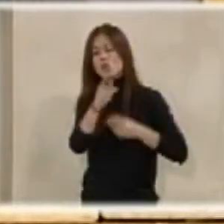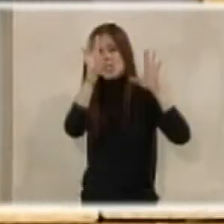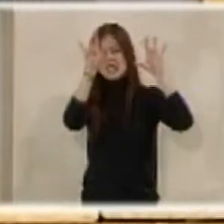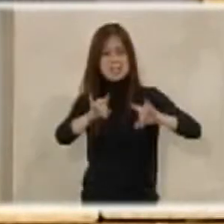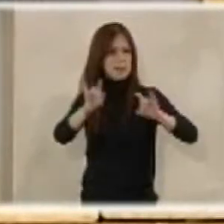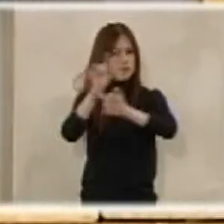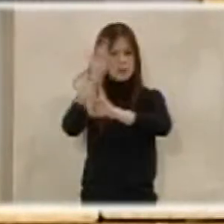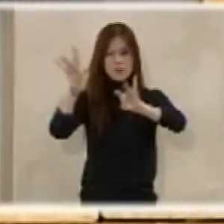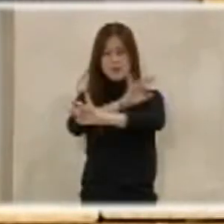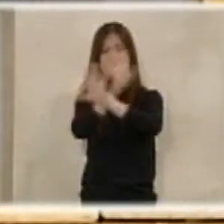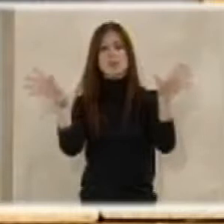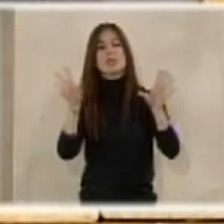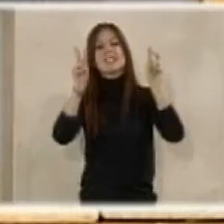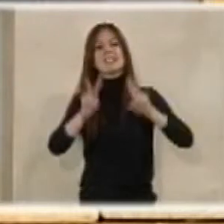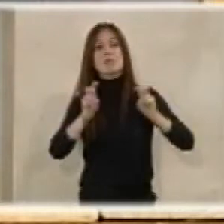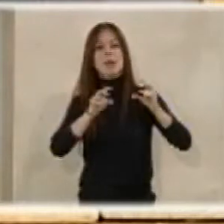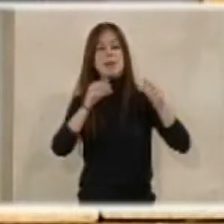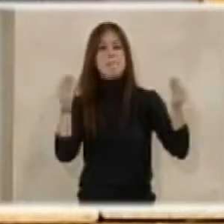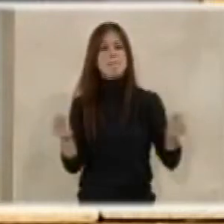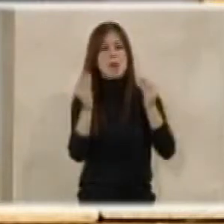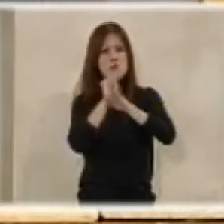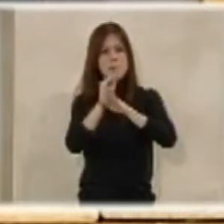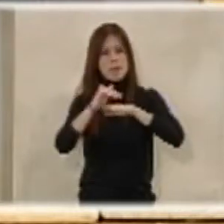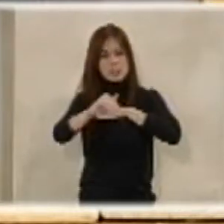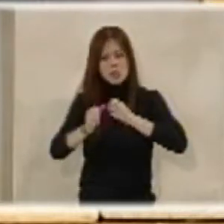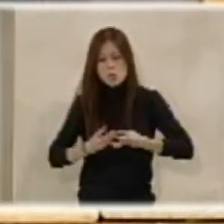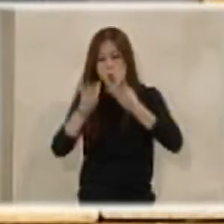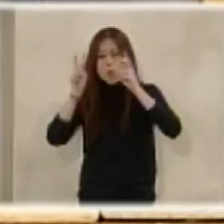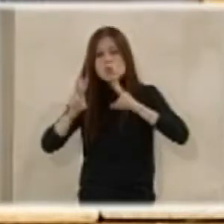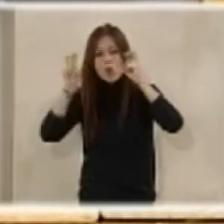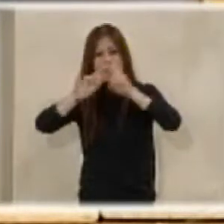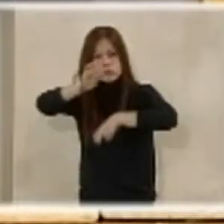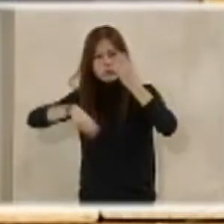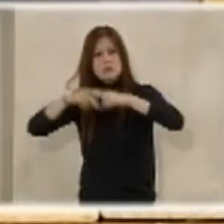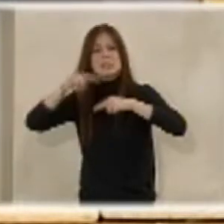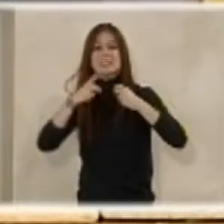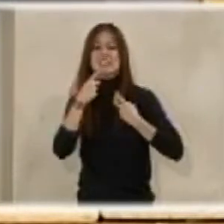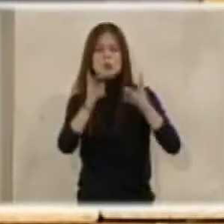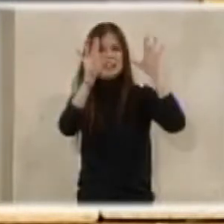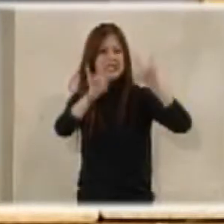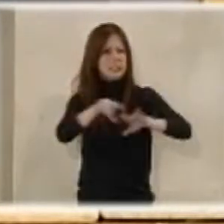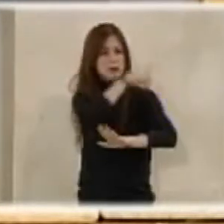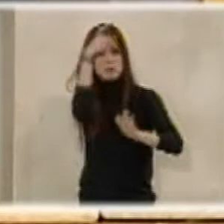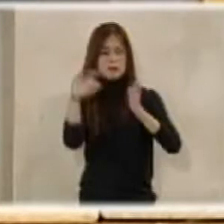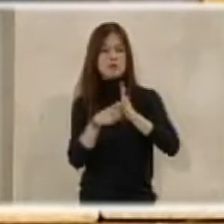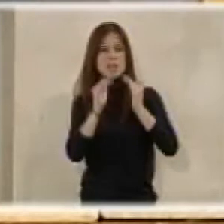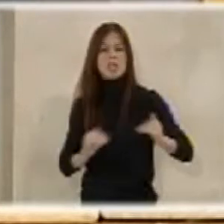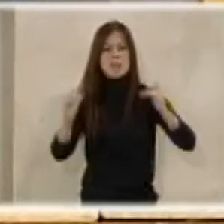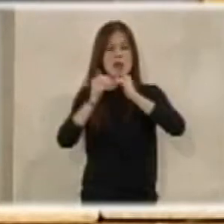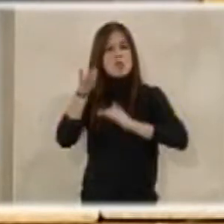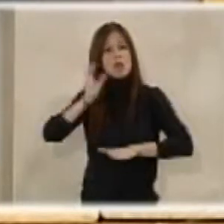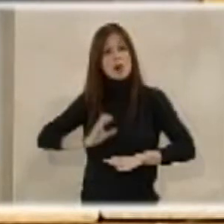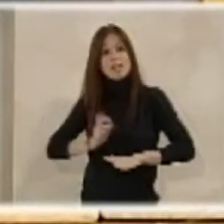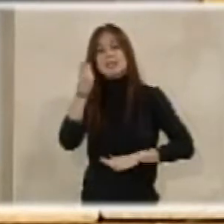sí rotundo en la mejor mantenimiento y la construcción de nuevas instalaciones. Van a tener un sí rotundo en la equiparación